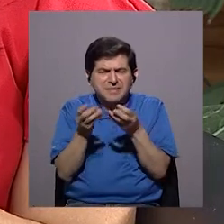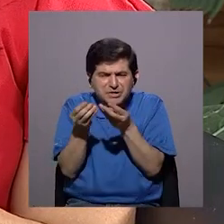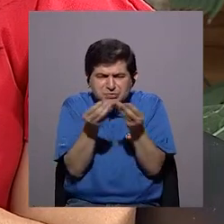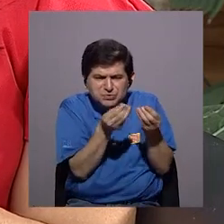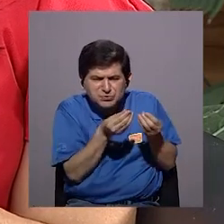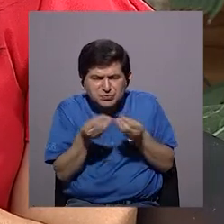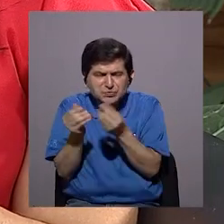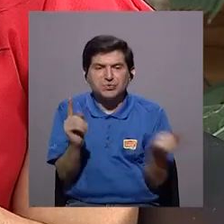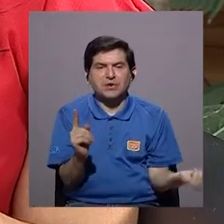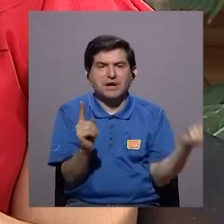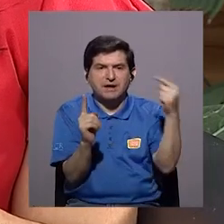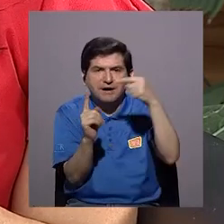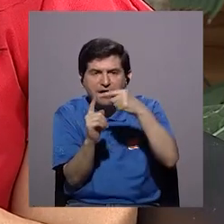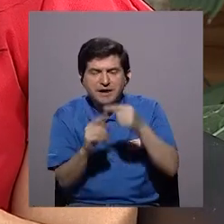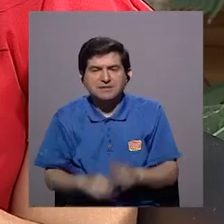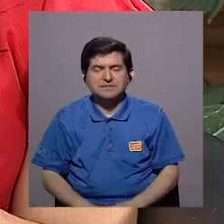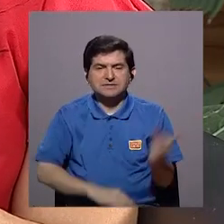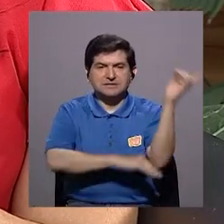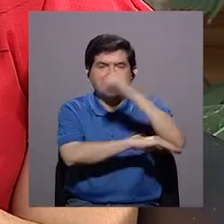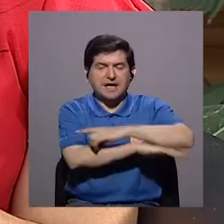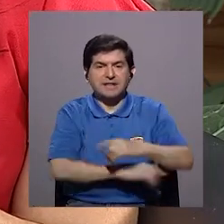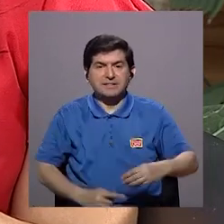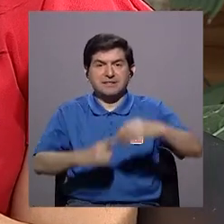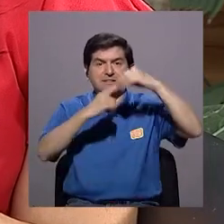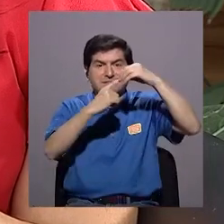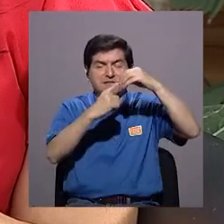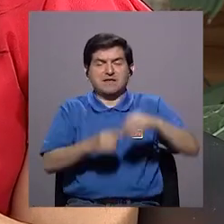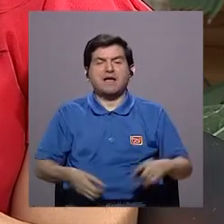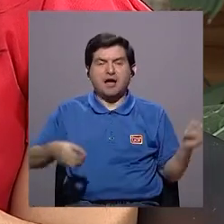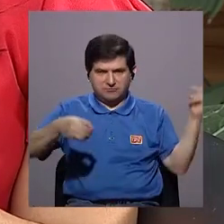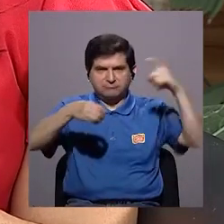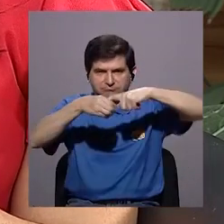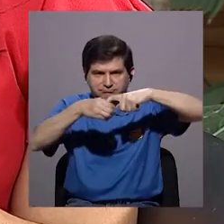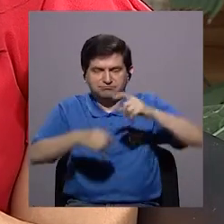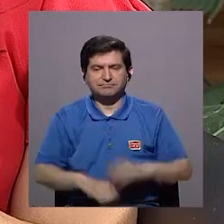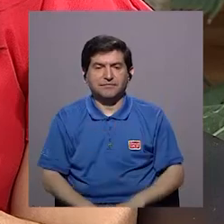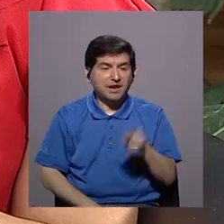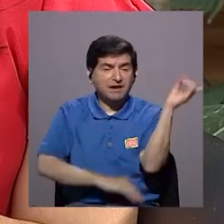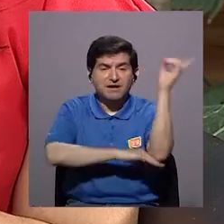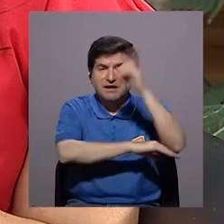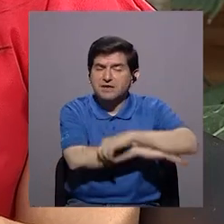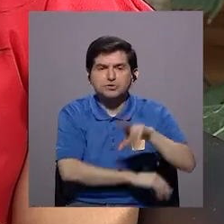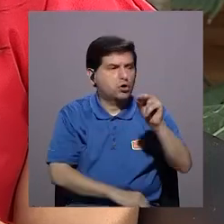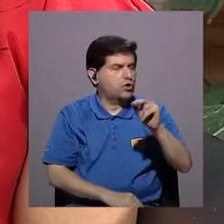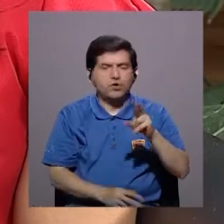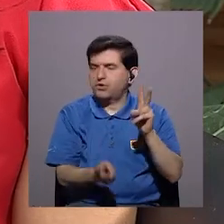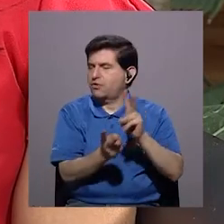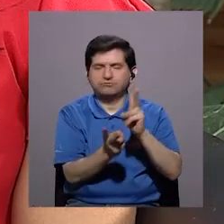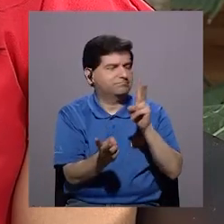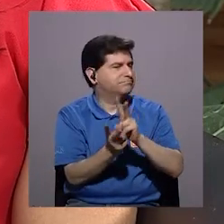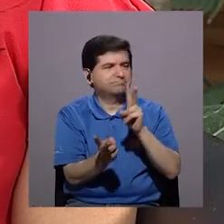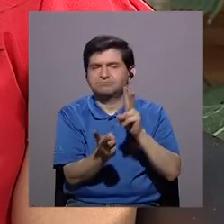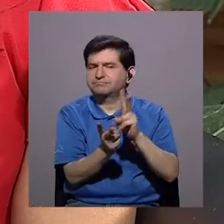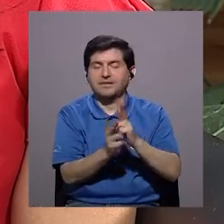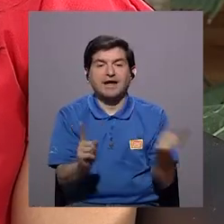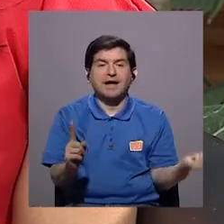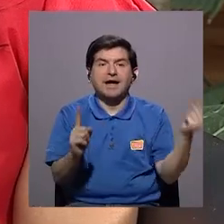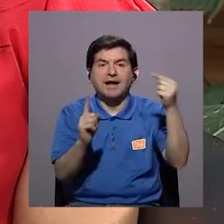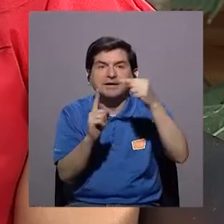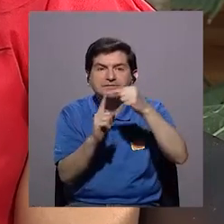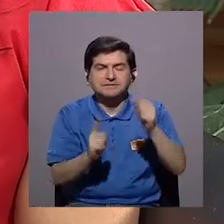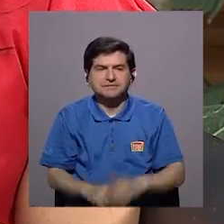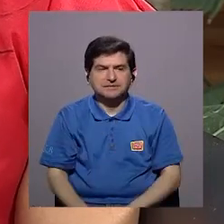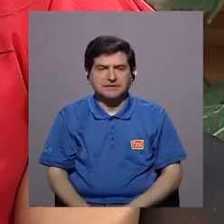resbaloso, hasta llegar al día pico, que llamamos, que es el día de la fertilidad. Entonces, en esos días no se debería tener relaciones